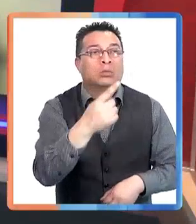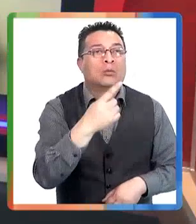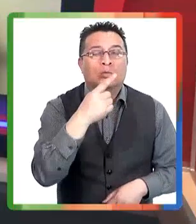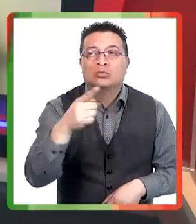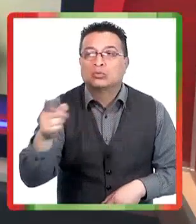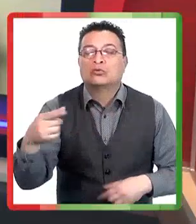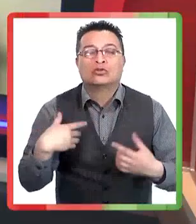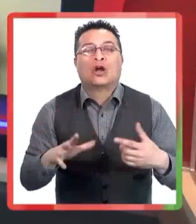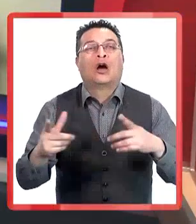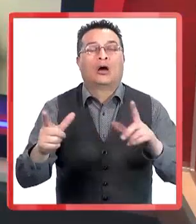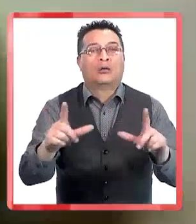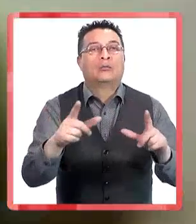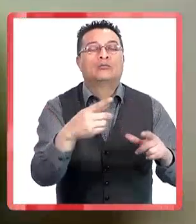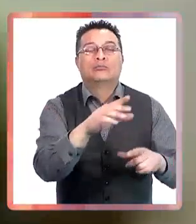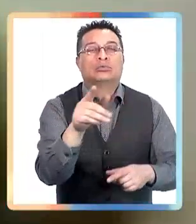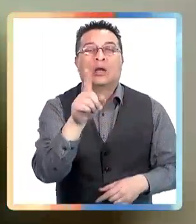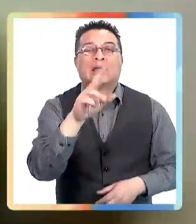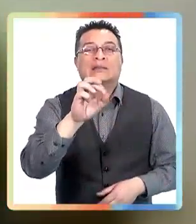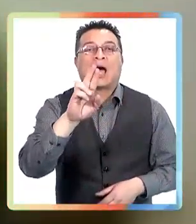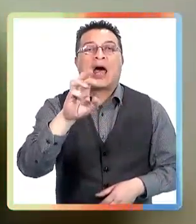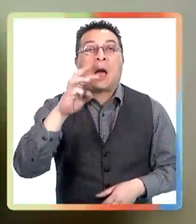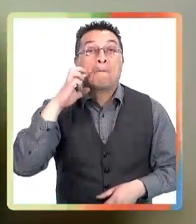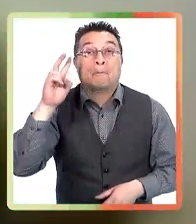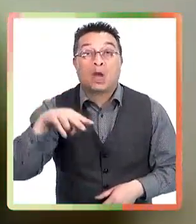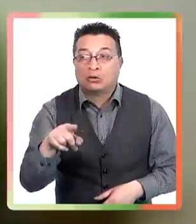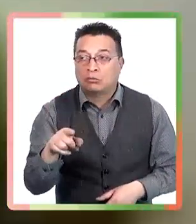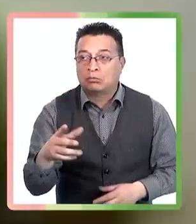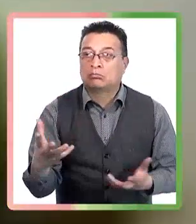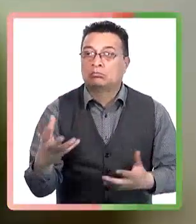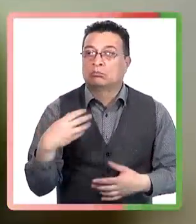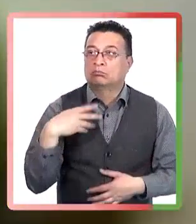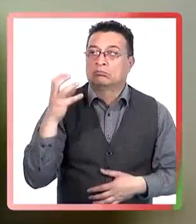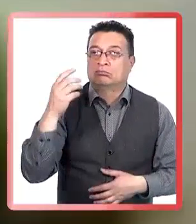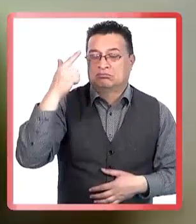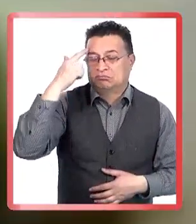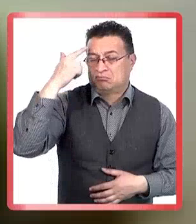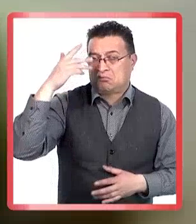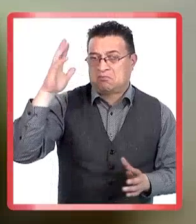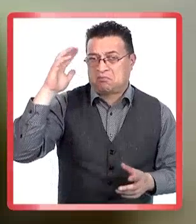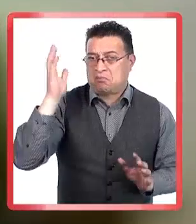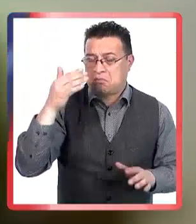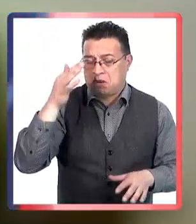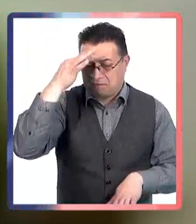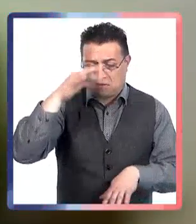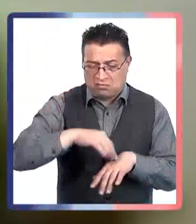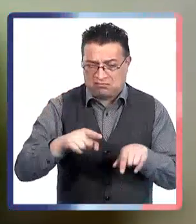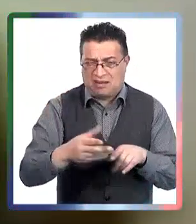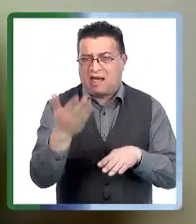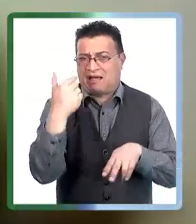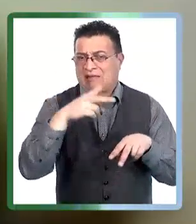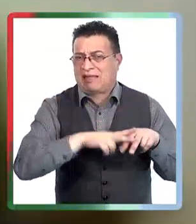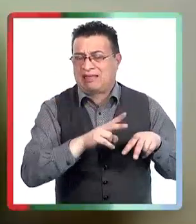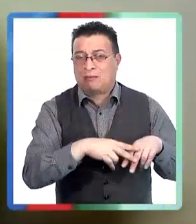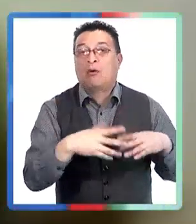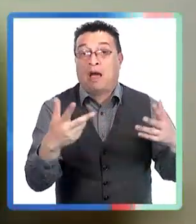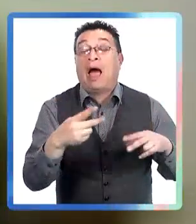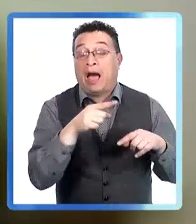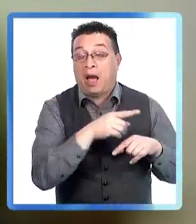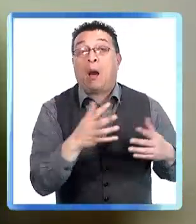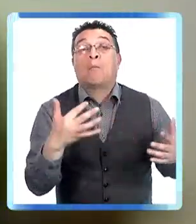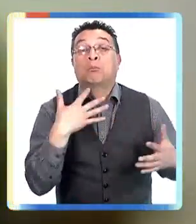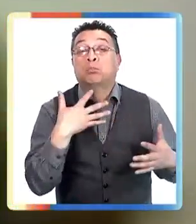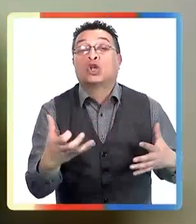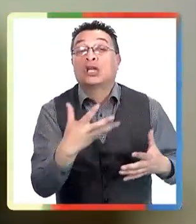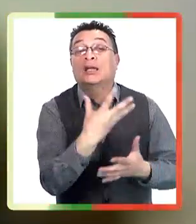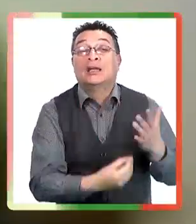vivieron y no se han dado cuenta de la magnitud del impacto de las vacunas, empiezan a buscar como resquicios,